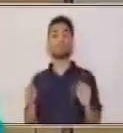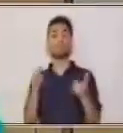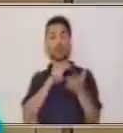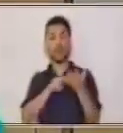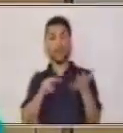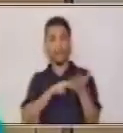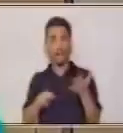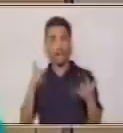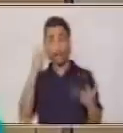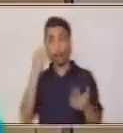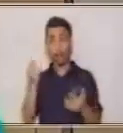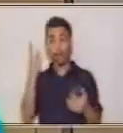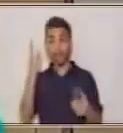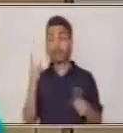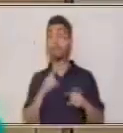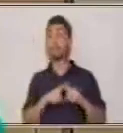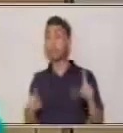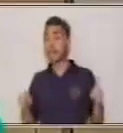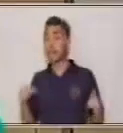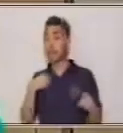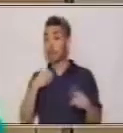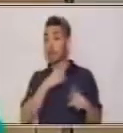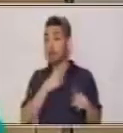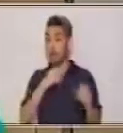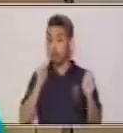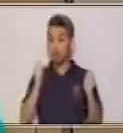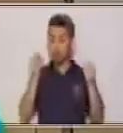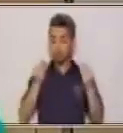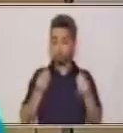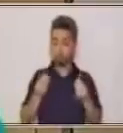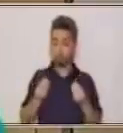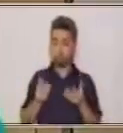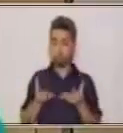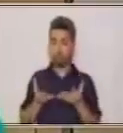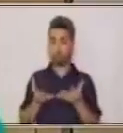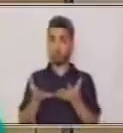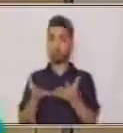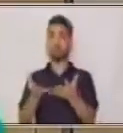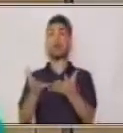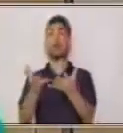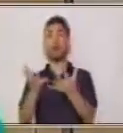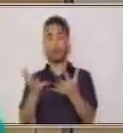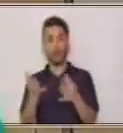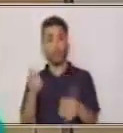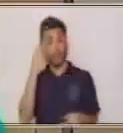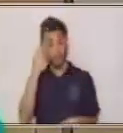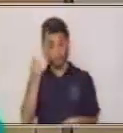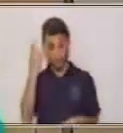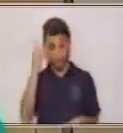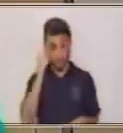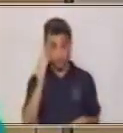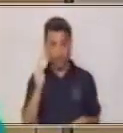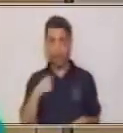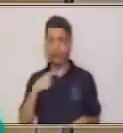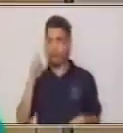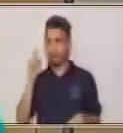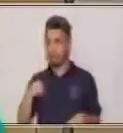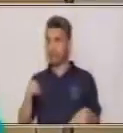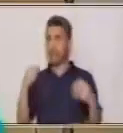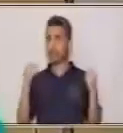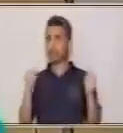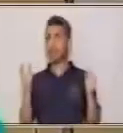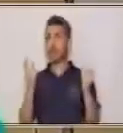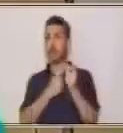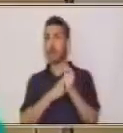comprenderlo, pero si quiero que sea fluido, si quiero tener mejor comprensión, entonces lo tengo que hacer